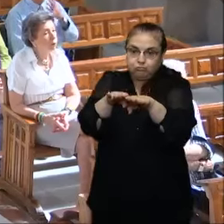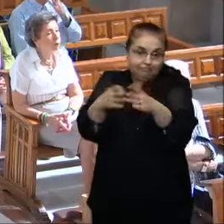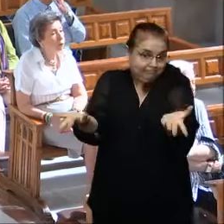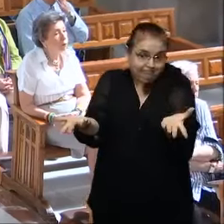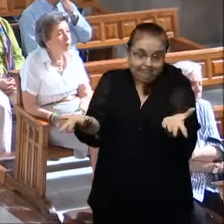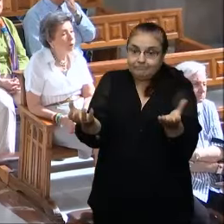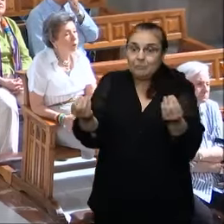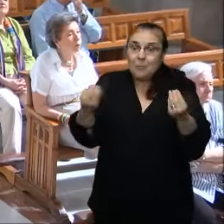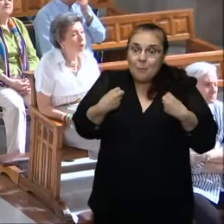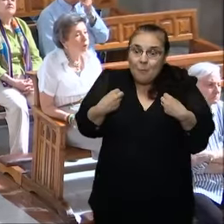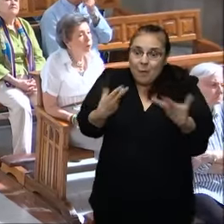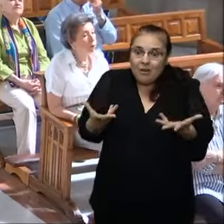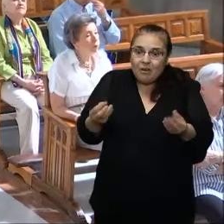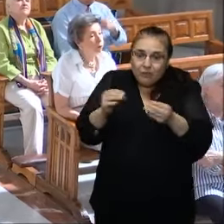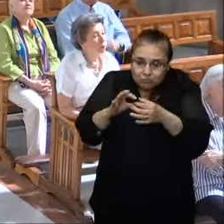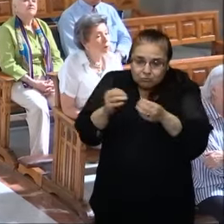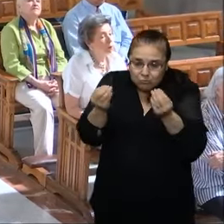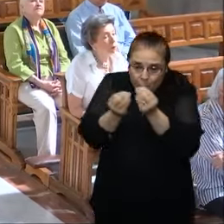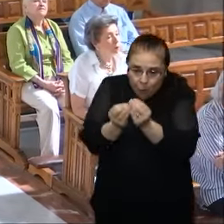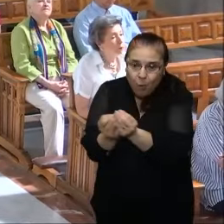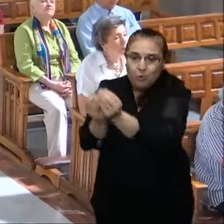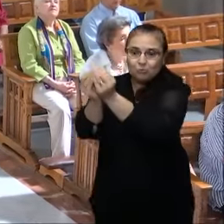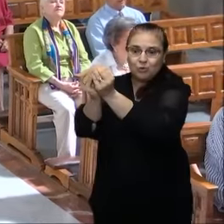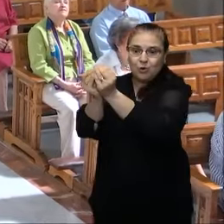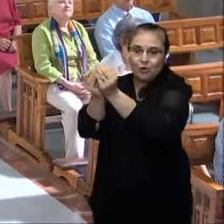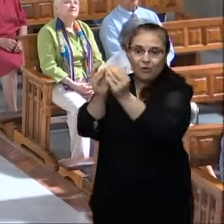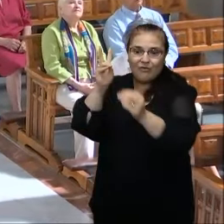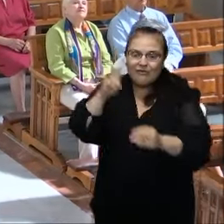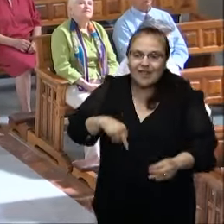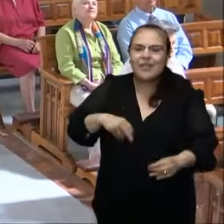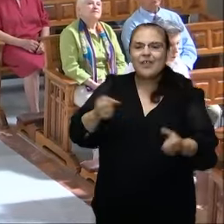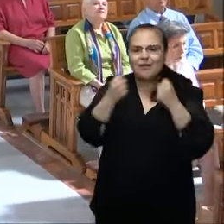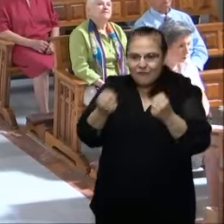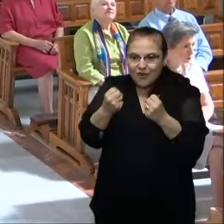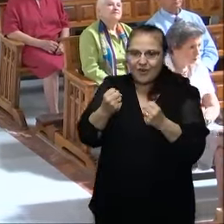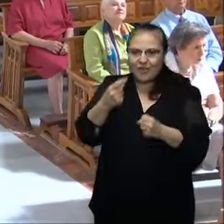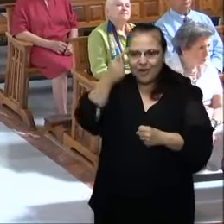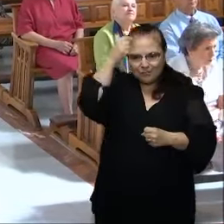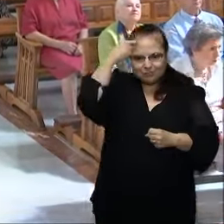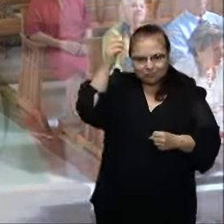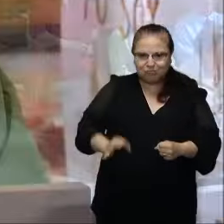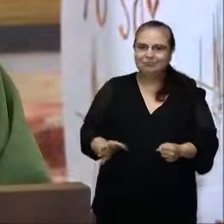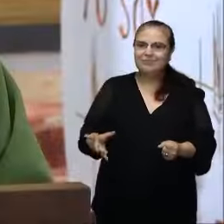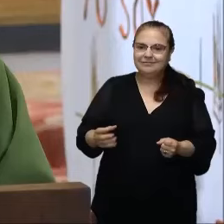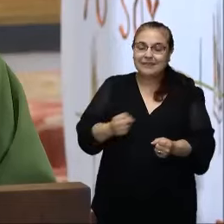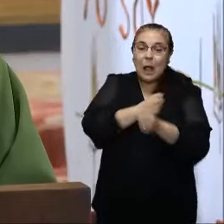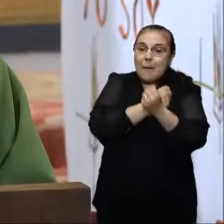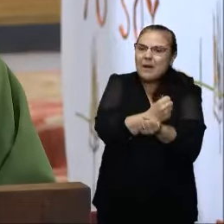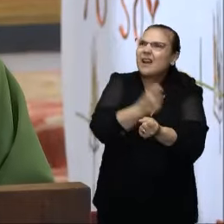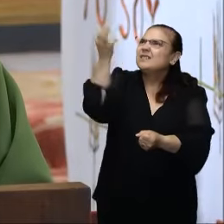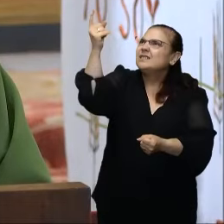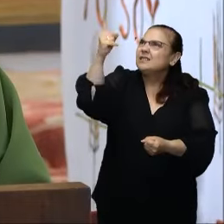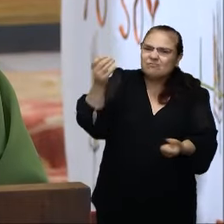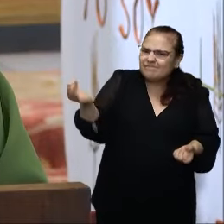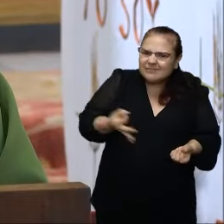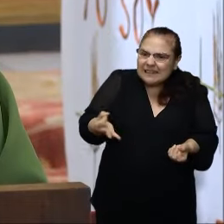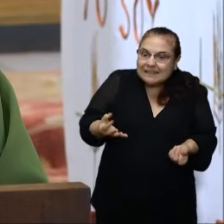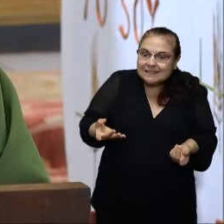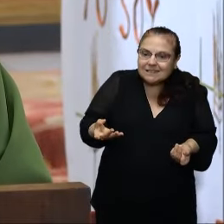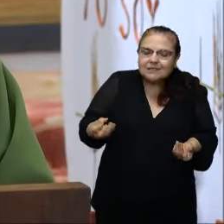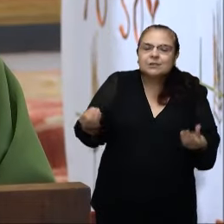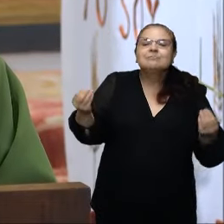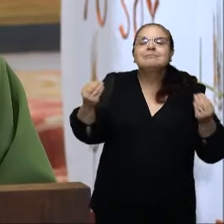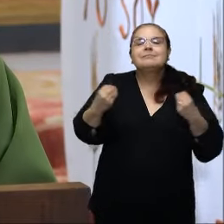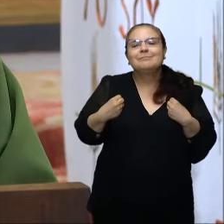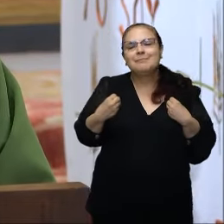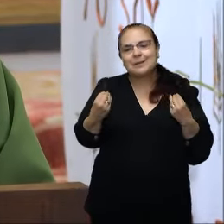Vividas juntas son la verdadera fuerza del creyente. ¿Amar a Dios qué es? Pues amar a Dios es vivir de él